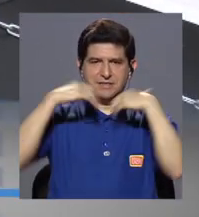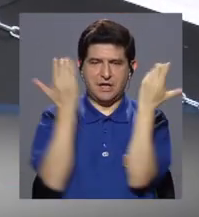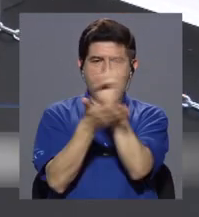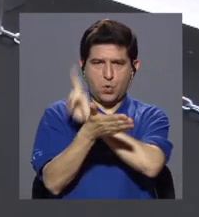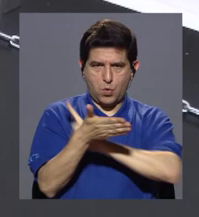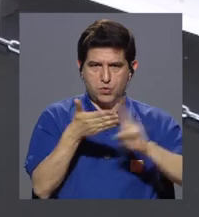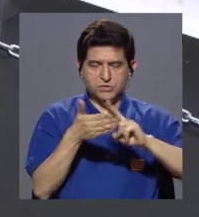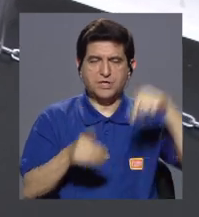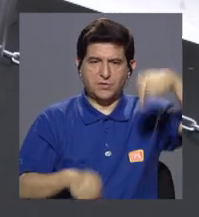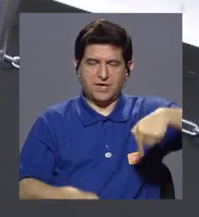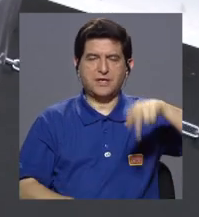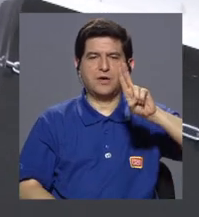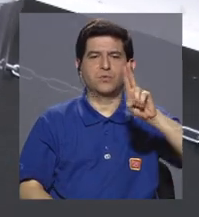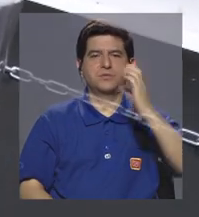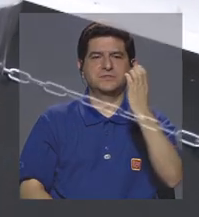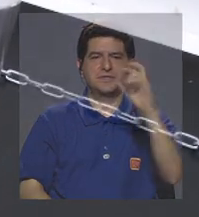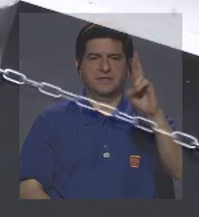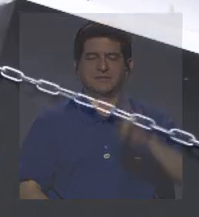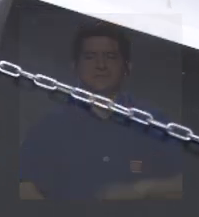Consejo Universitario de la UCR.